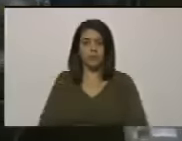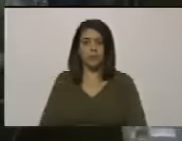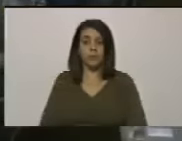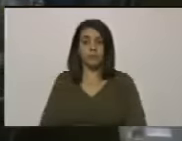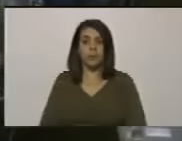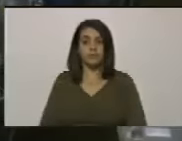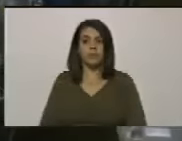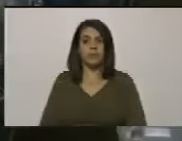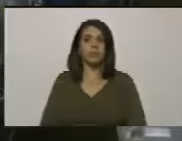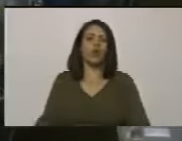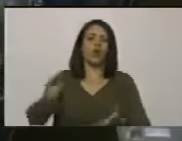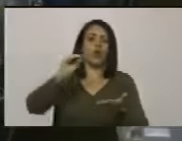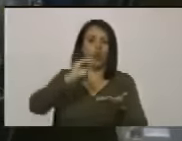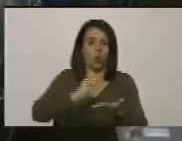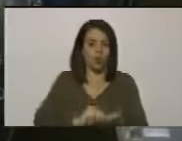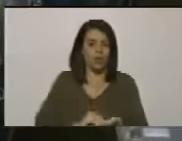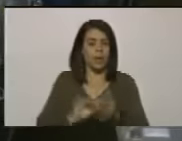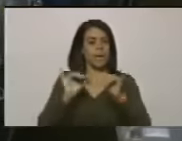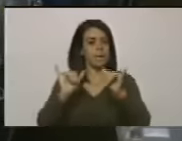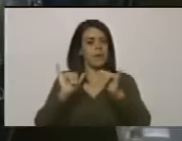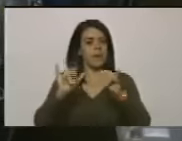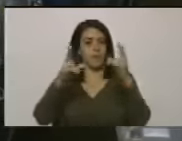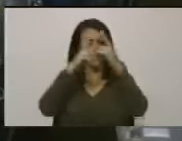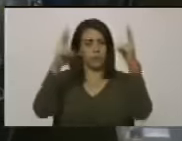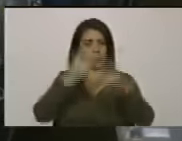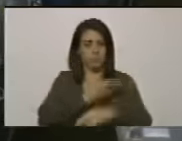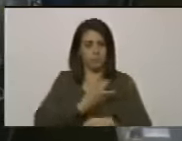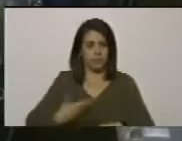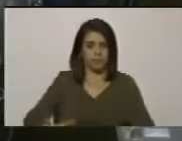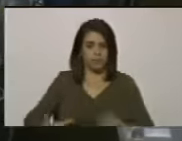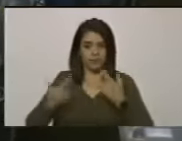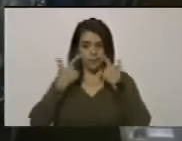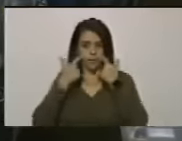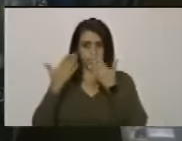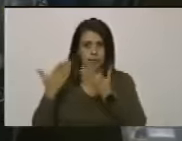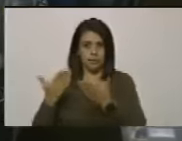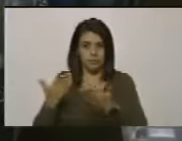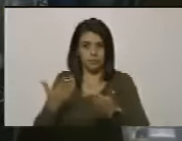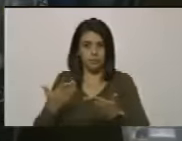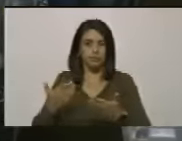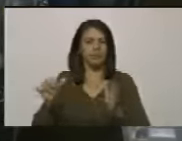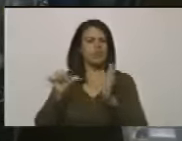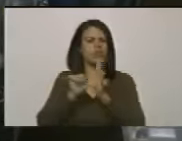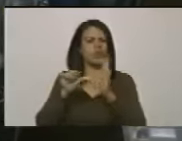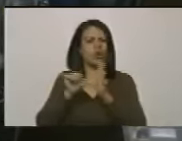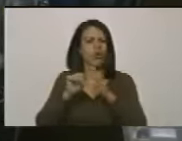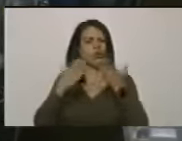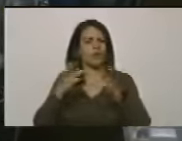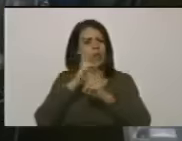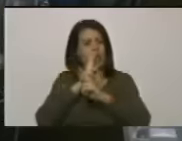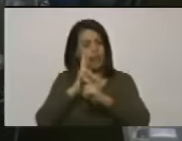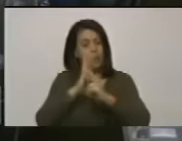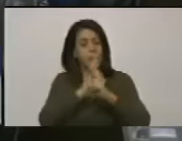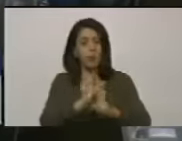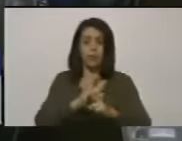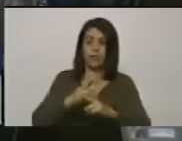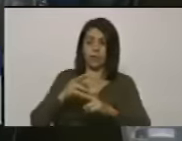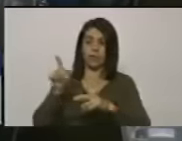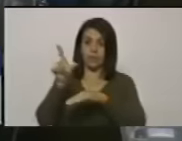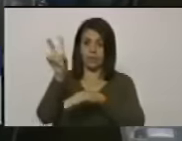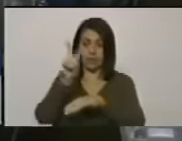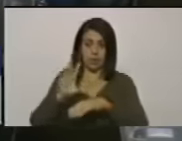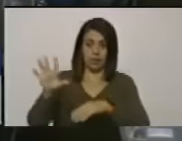caso volviendo al punto diputado presidente donde está la respuesta del estado